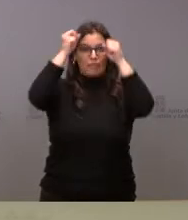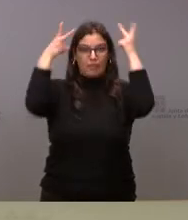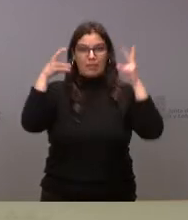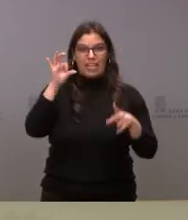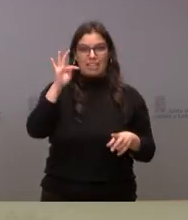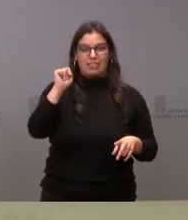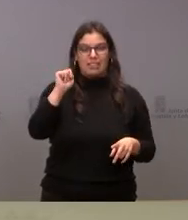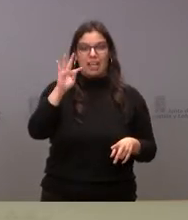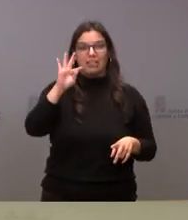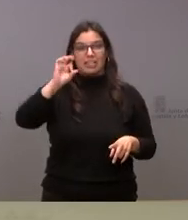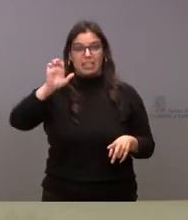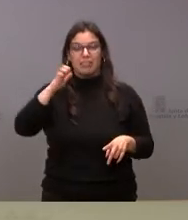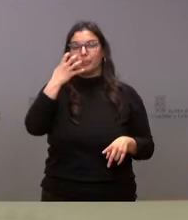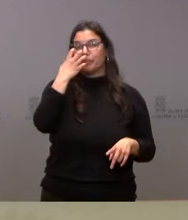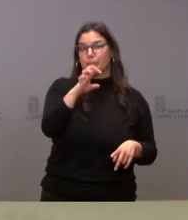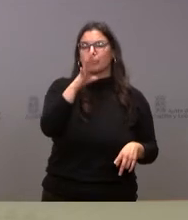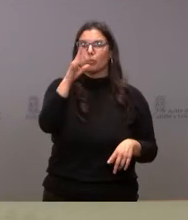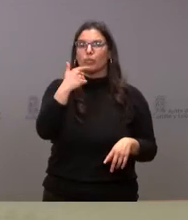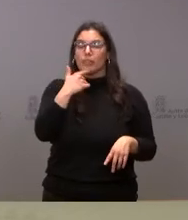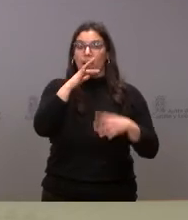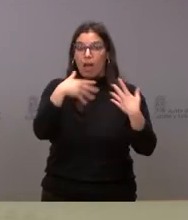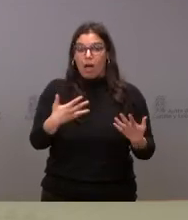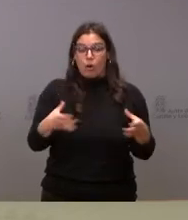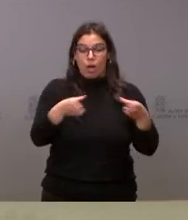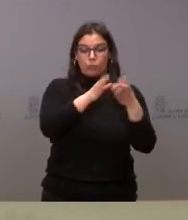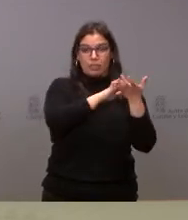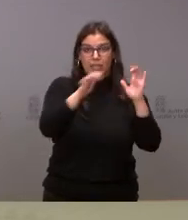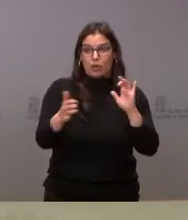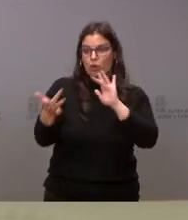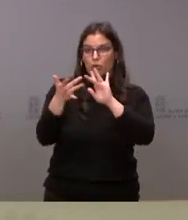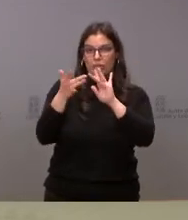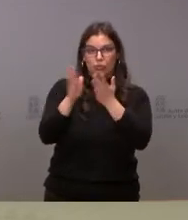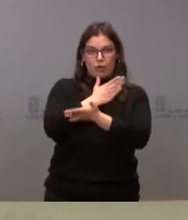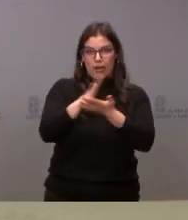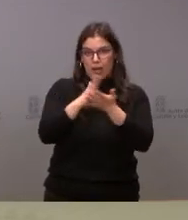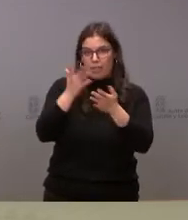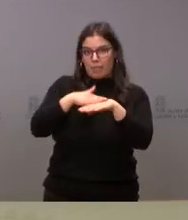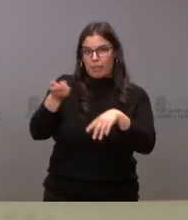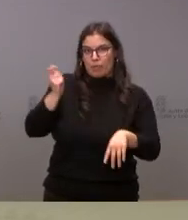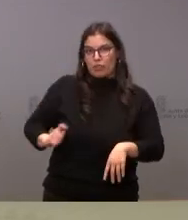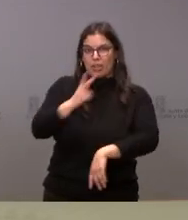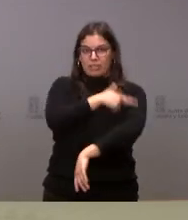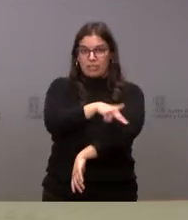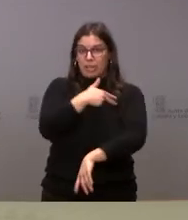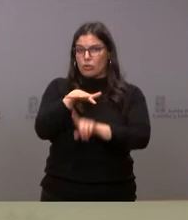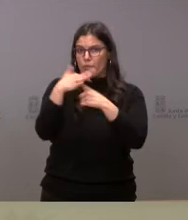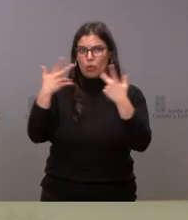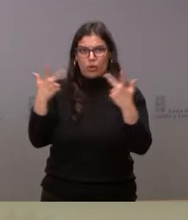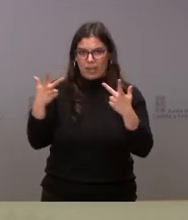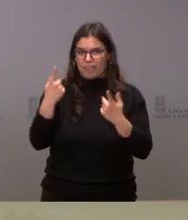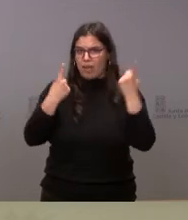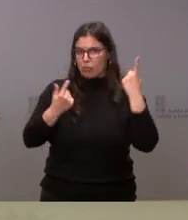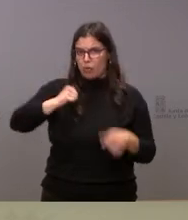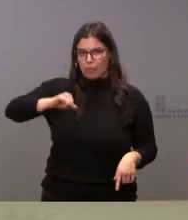denunciado que, ahora mismo, no hay ninguna interlocución con la Junta por parte de los sanitarios de Castilla y León, que la situación es muy grave en algunos